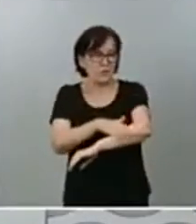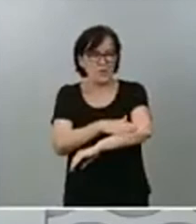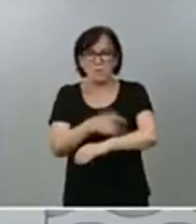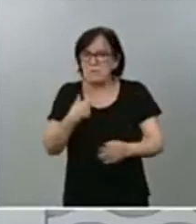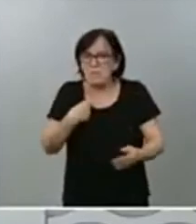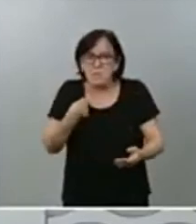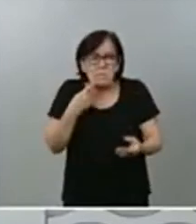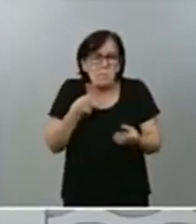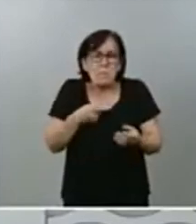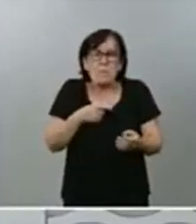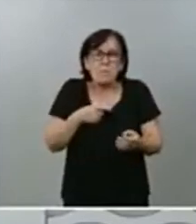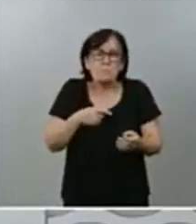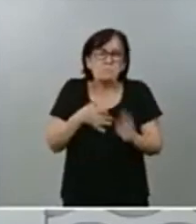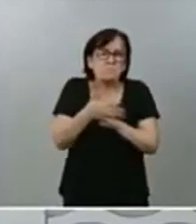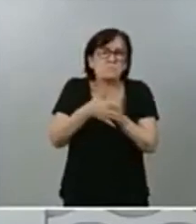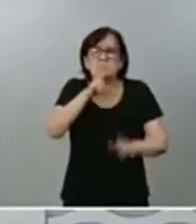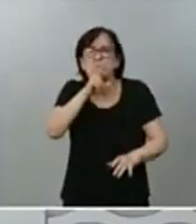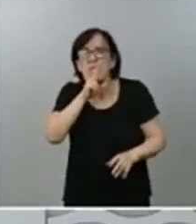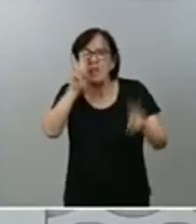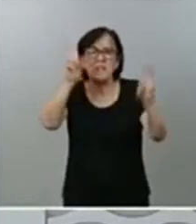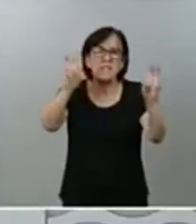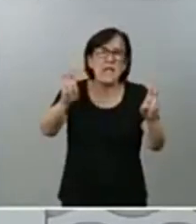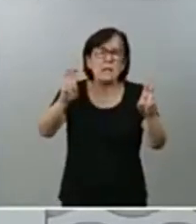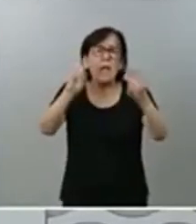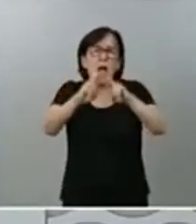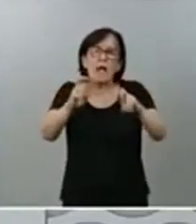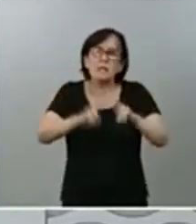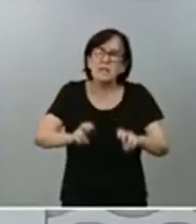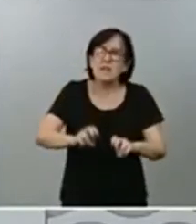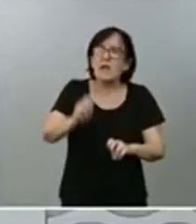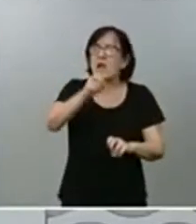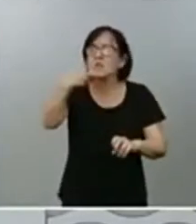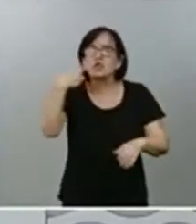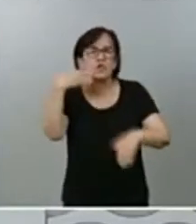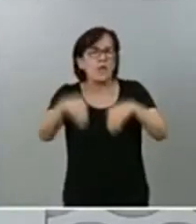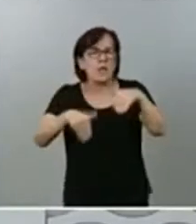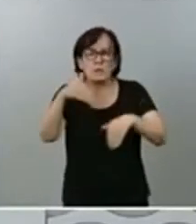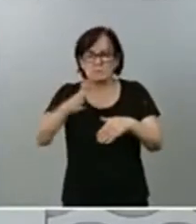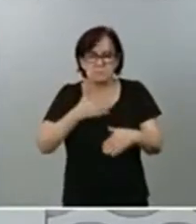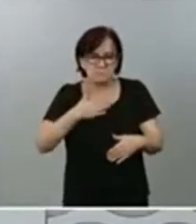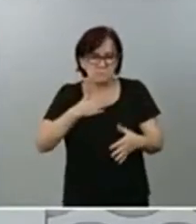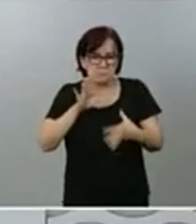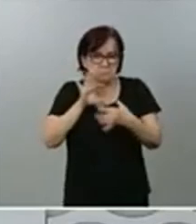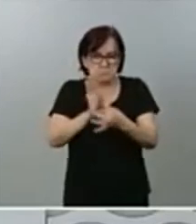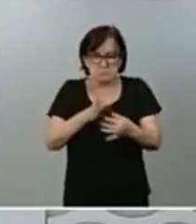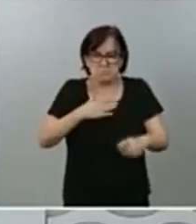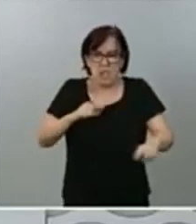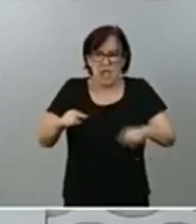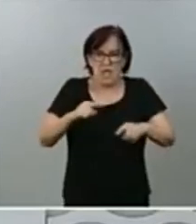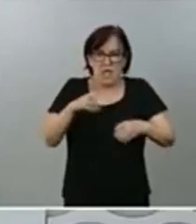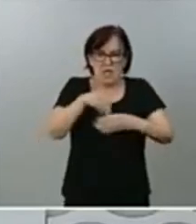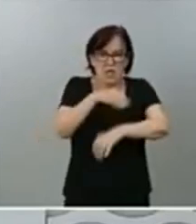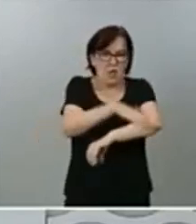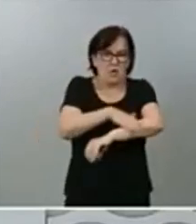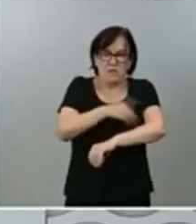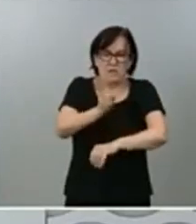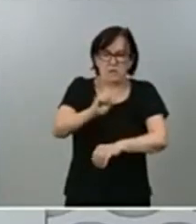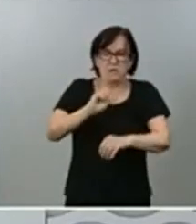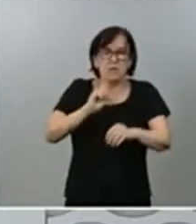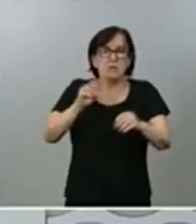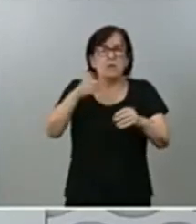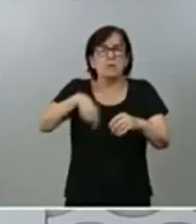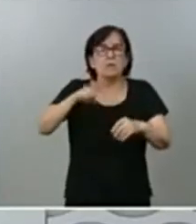ninguna cuestión relativa al análisis de los resultados electorales. No le corresponde al Ejecutivo, corresponde al conjunto de